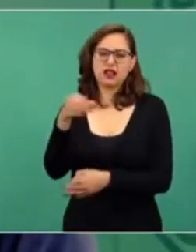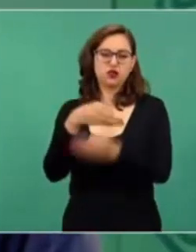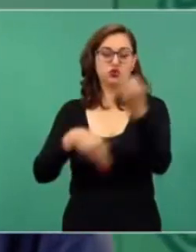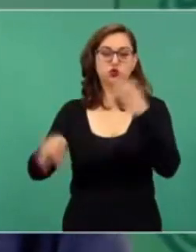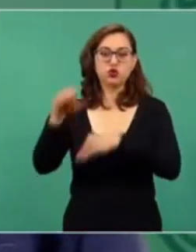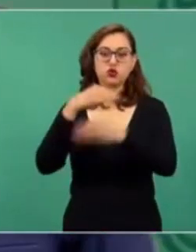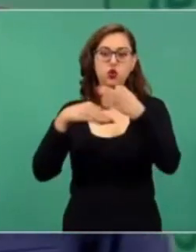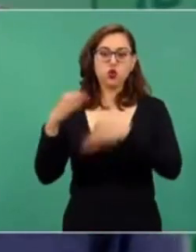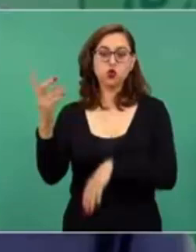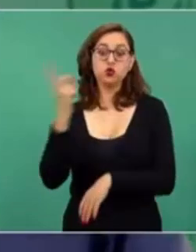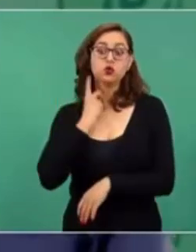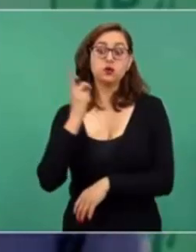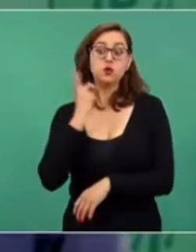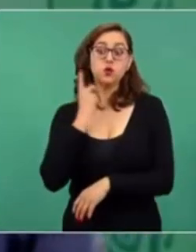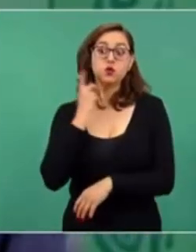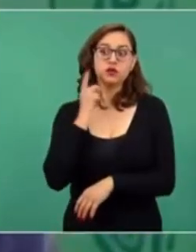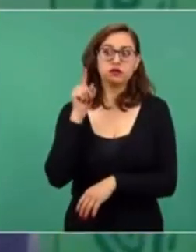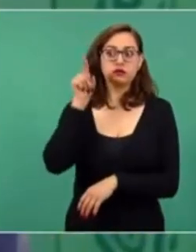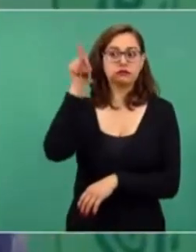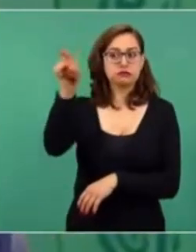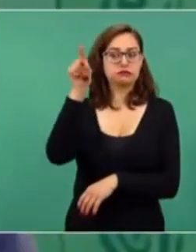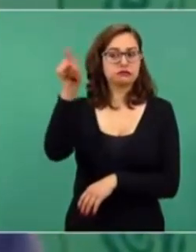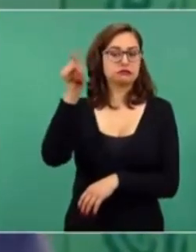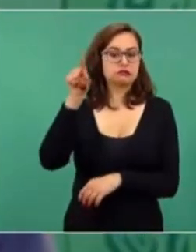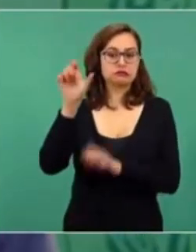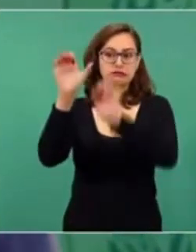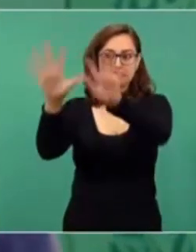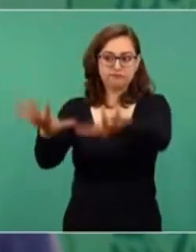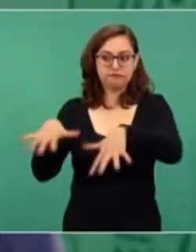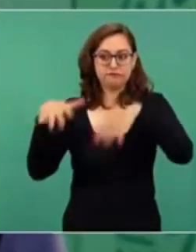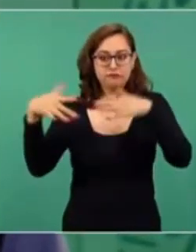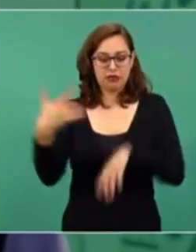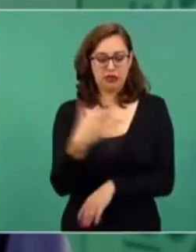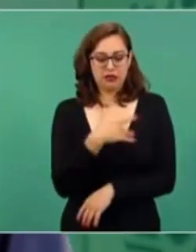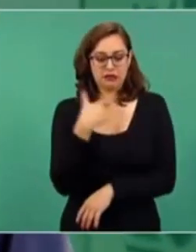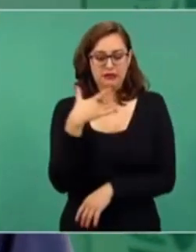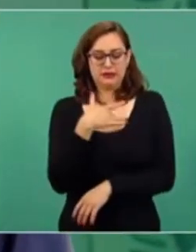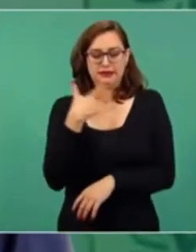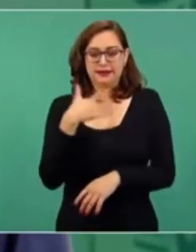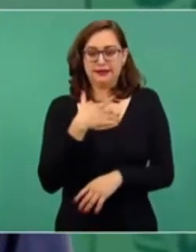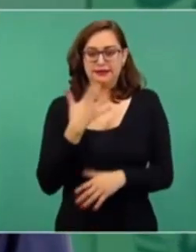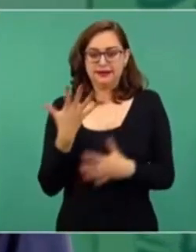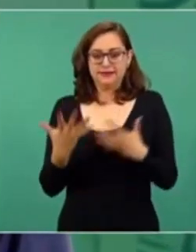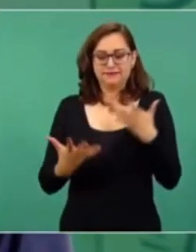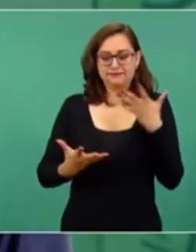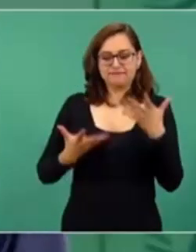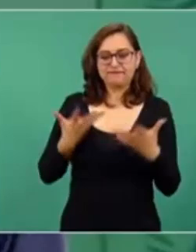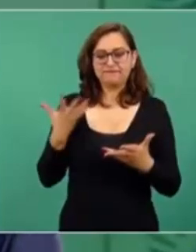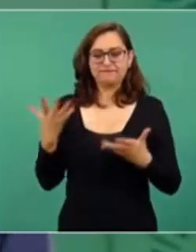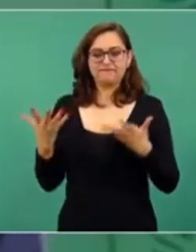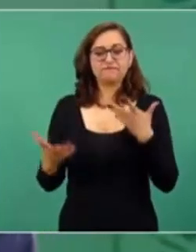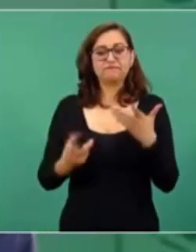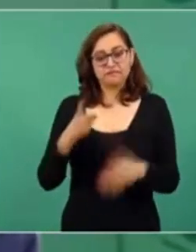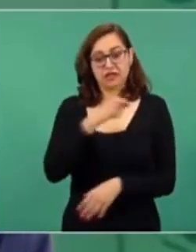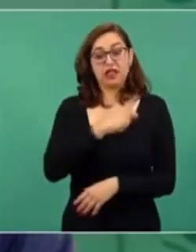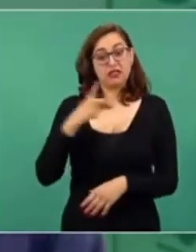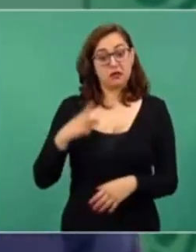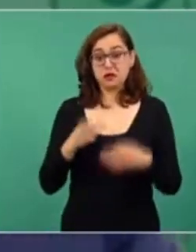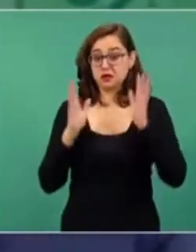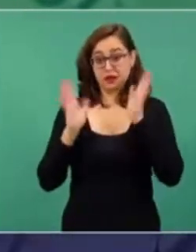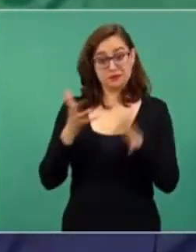tienen que definirse, tienen que